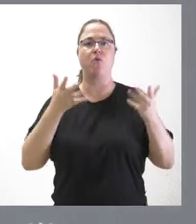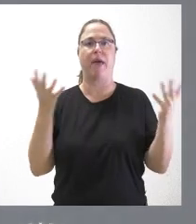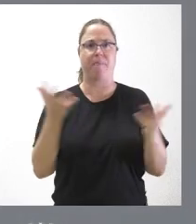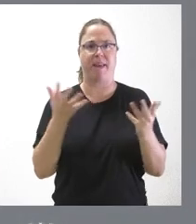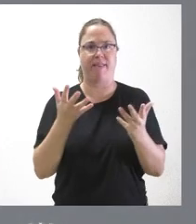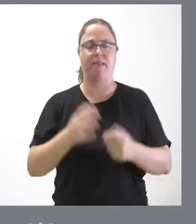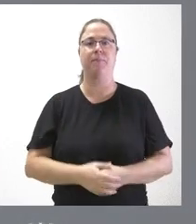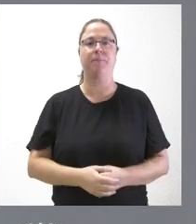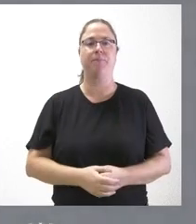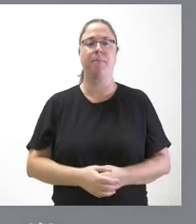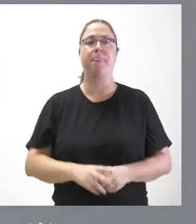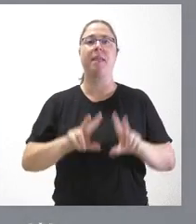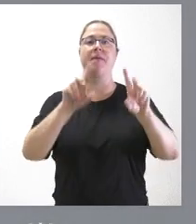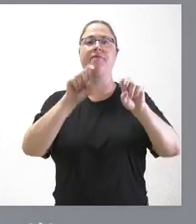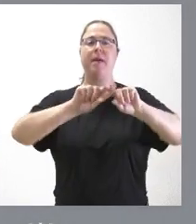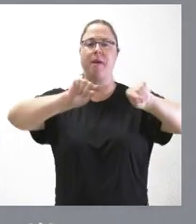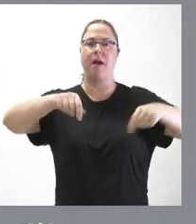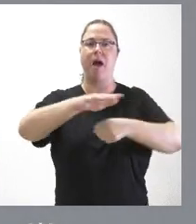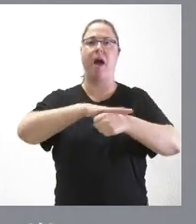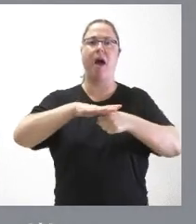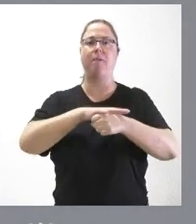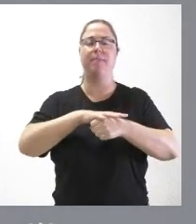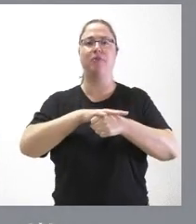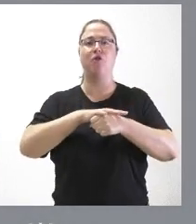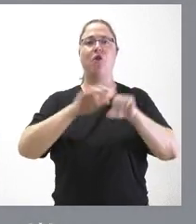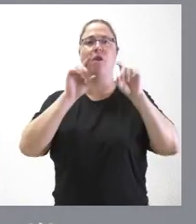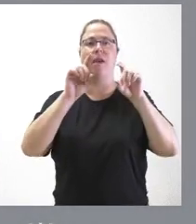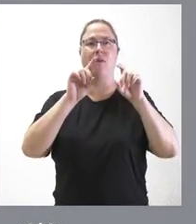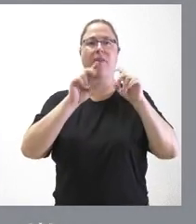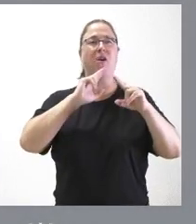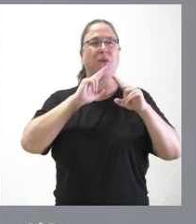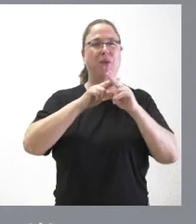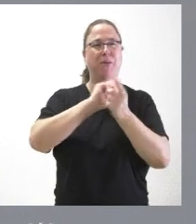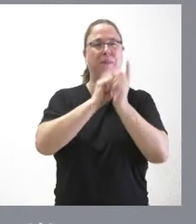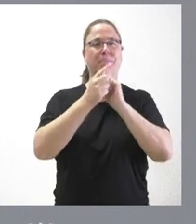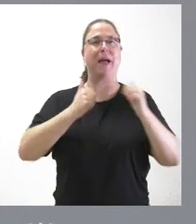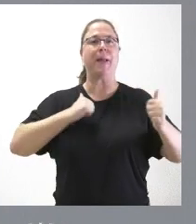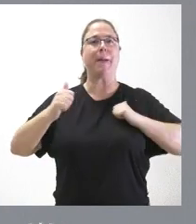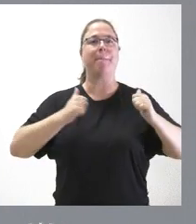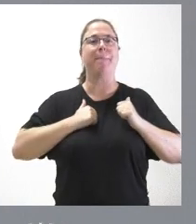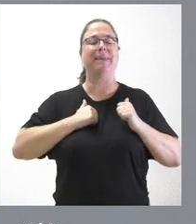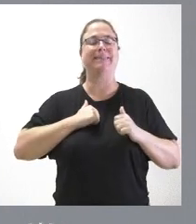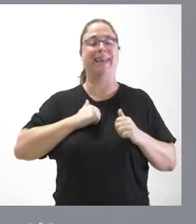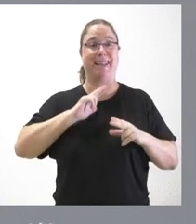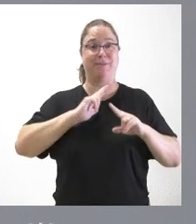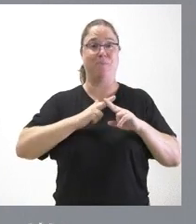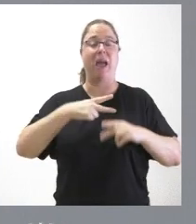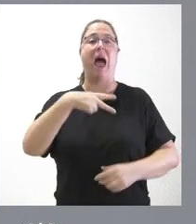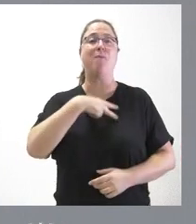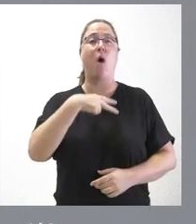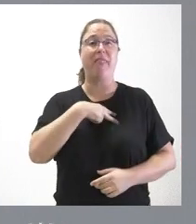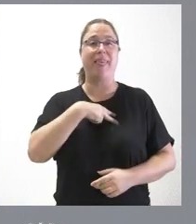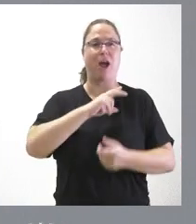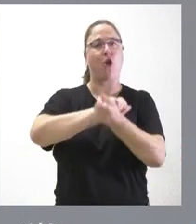educación, se acuerda modificar el título del Máster Universitario de Abogacía en seis universidades de la comunidad y pasará a denominarse